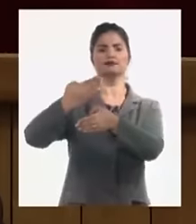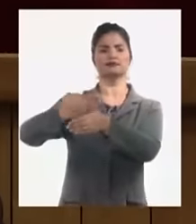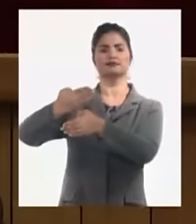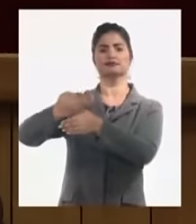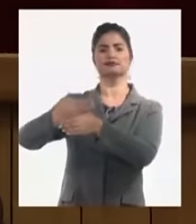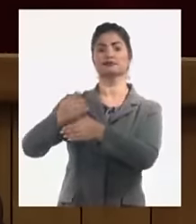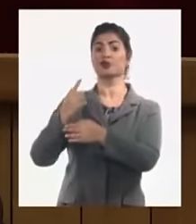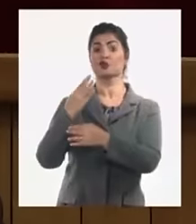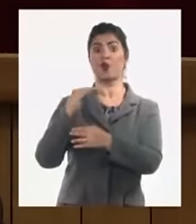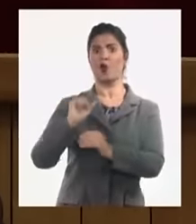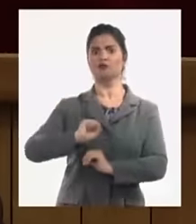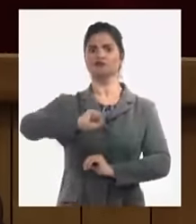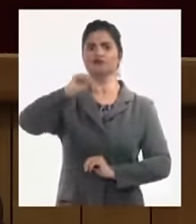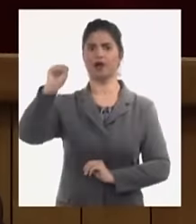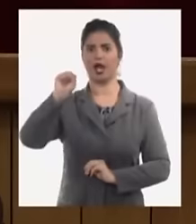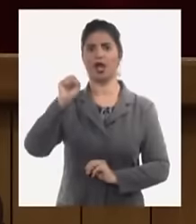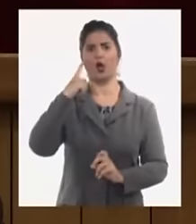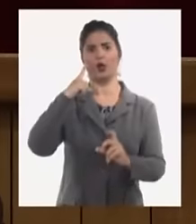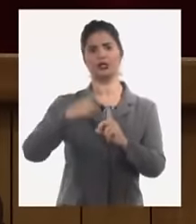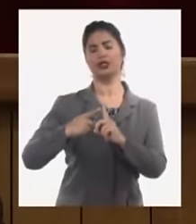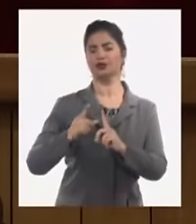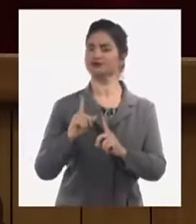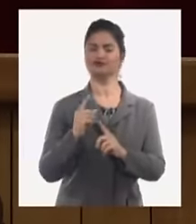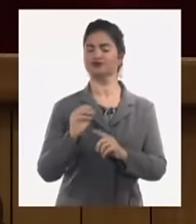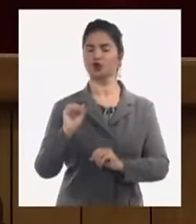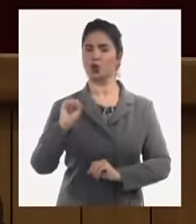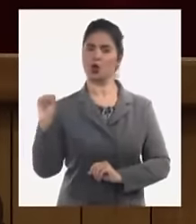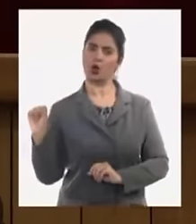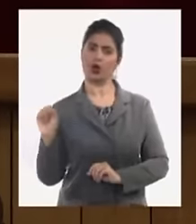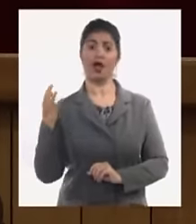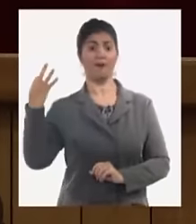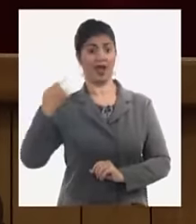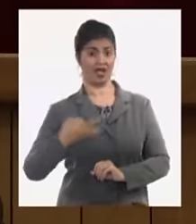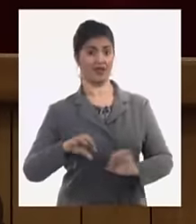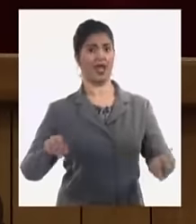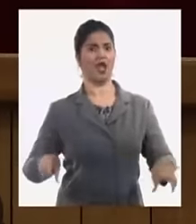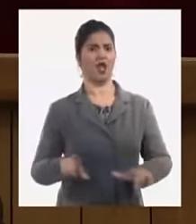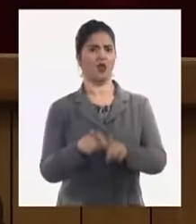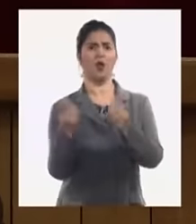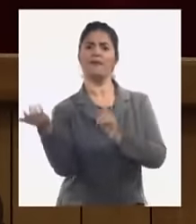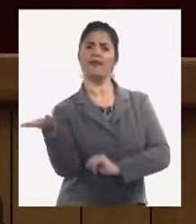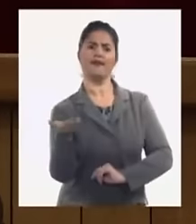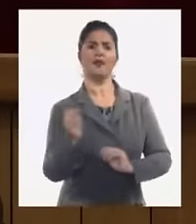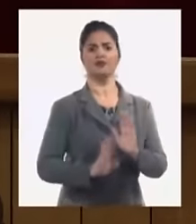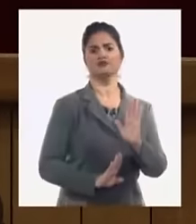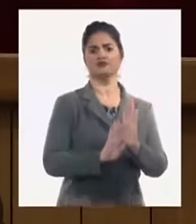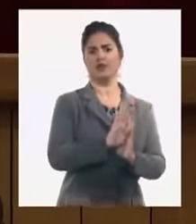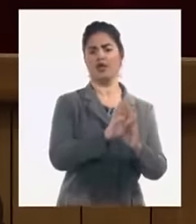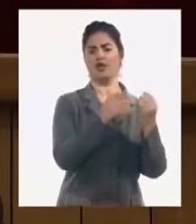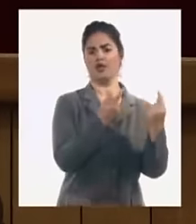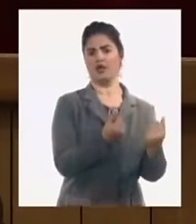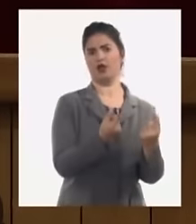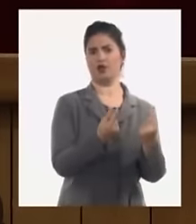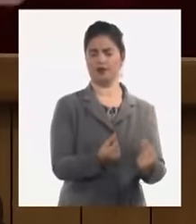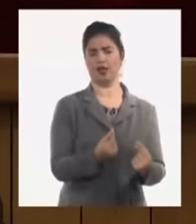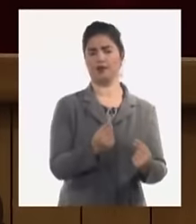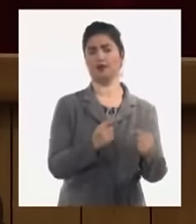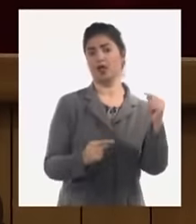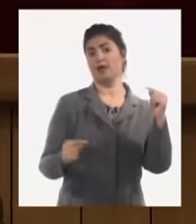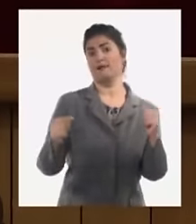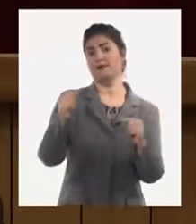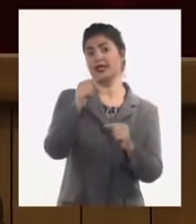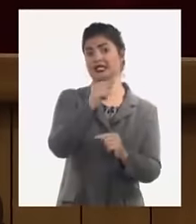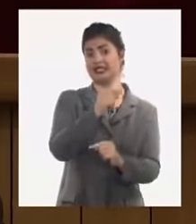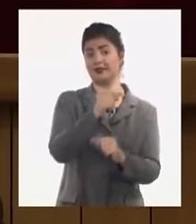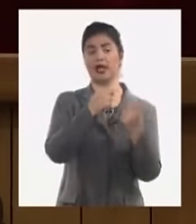hemos logrado el objetivo final para que de verdad se consolide como el principal actor económico de la economía